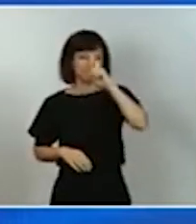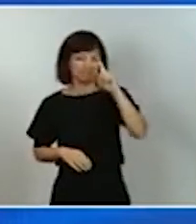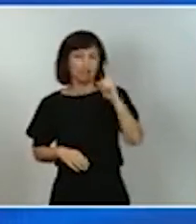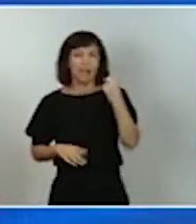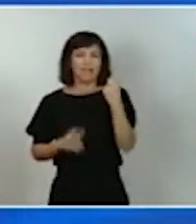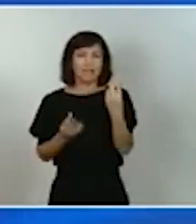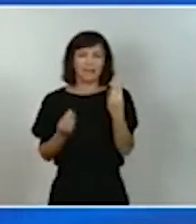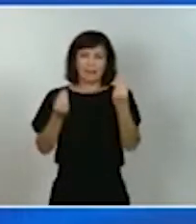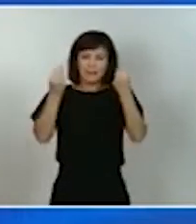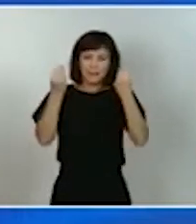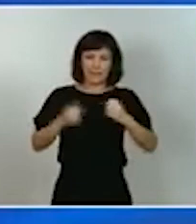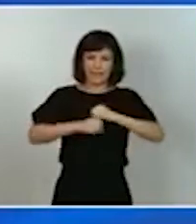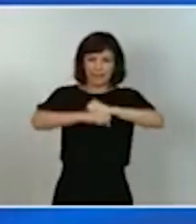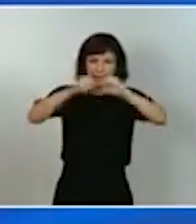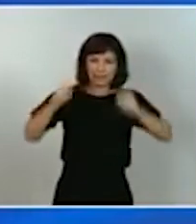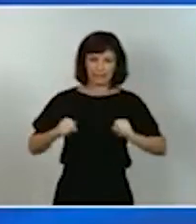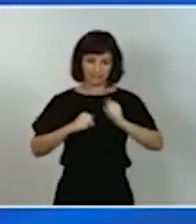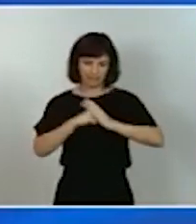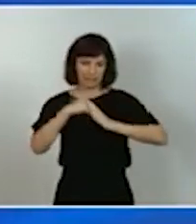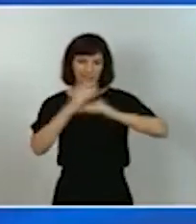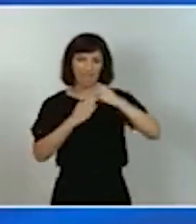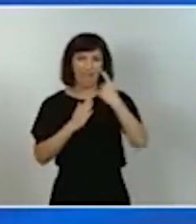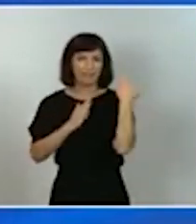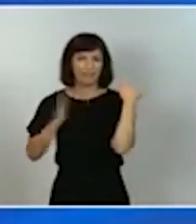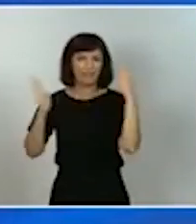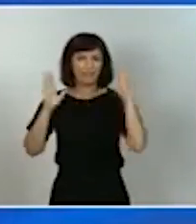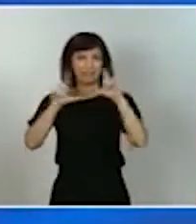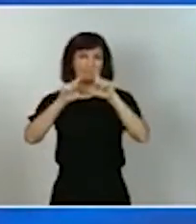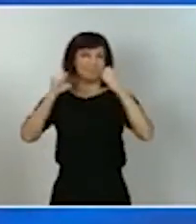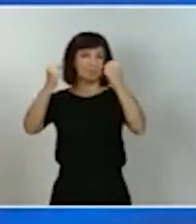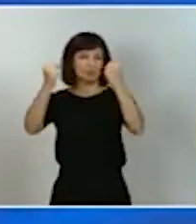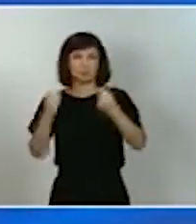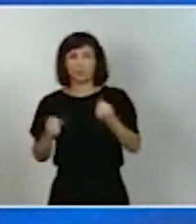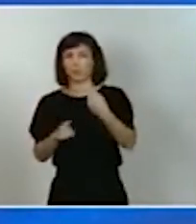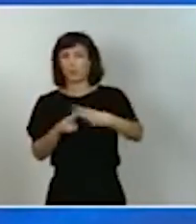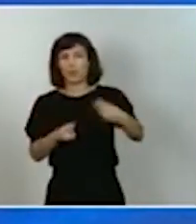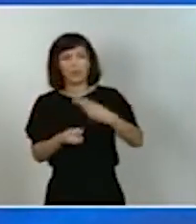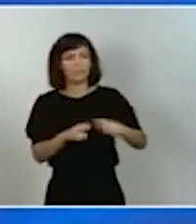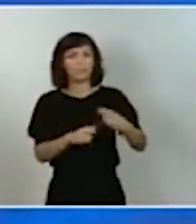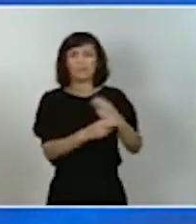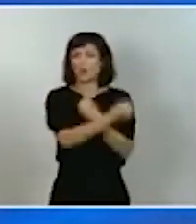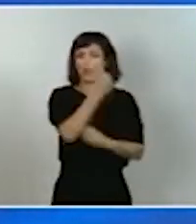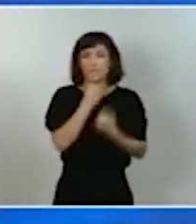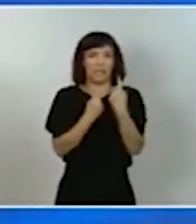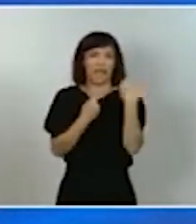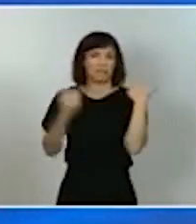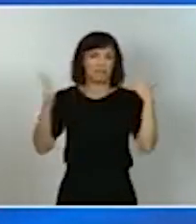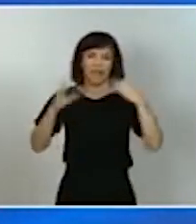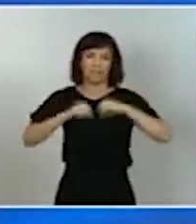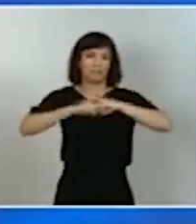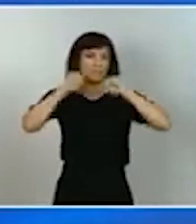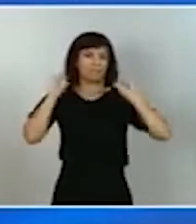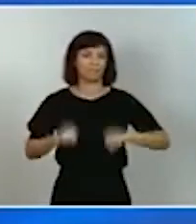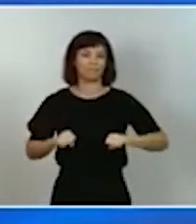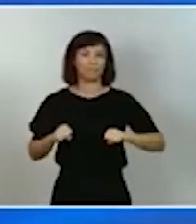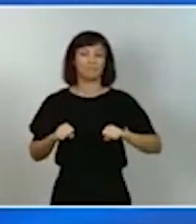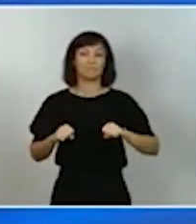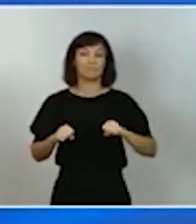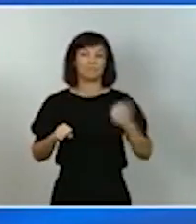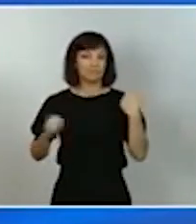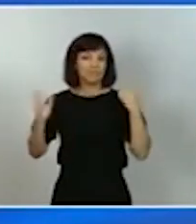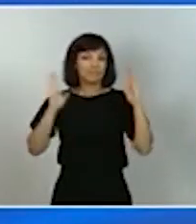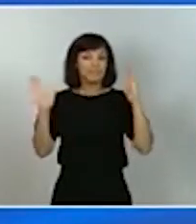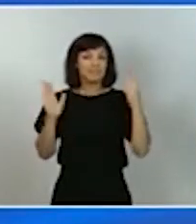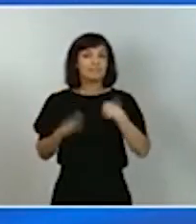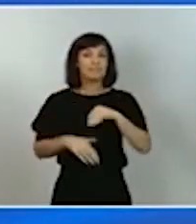España estaba por construir institucionalmente, políticamente y también económicamente. Y, sin duda alguna, estaba con la mirada puesta en